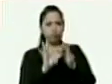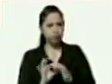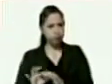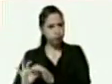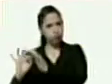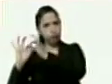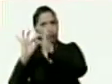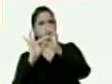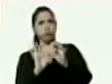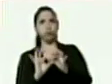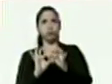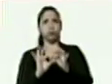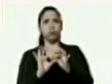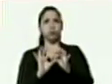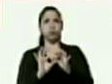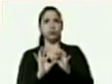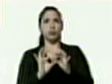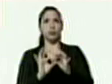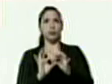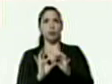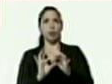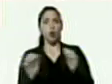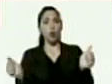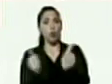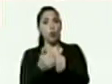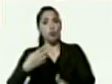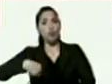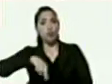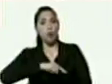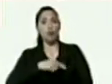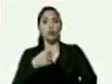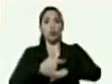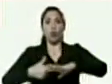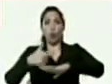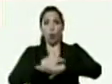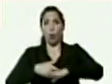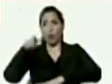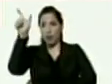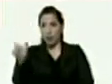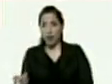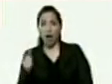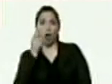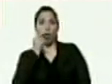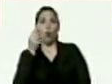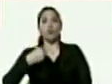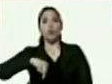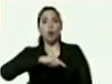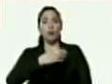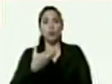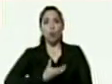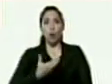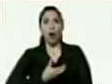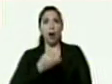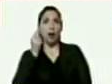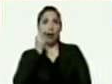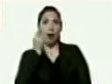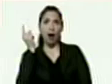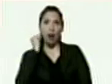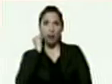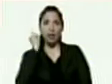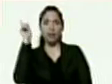integrado con nuestro gobernador y nuestros alcaldes yo soy rosa caraballo y